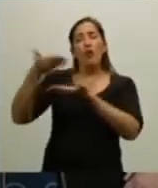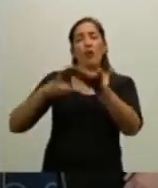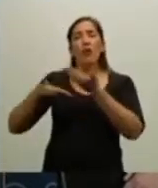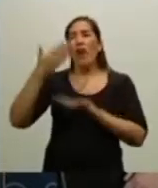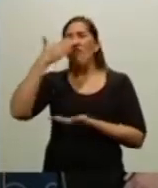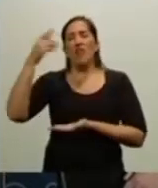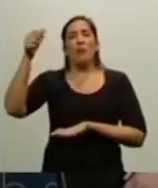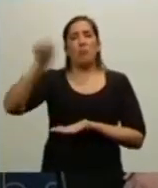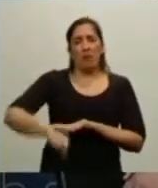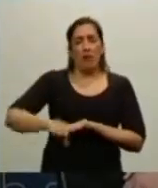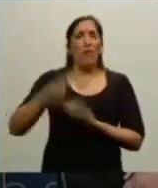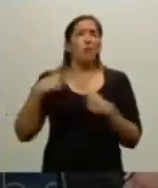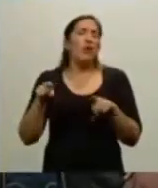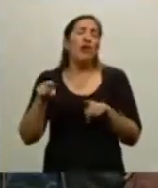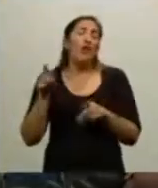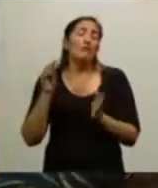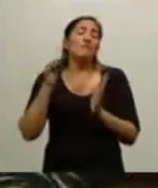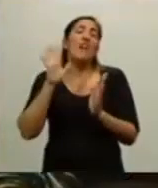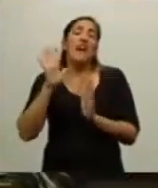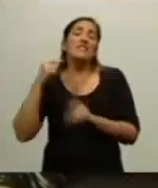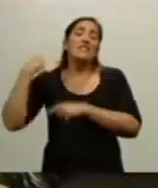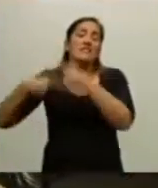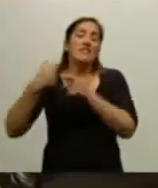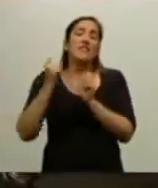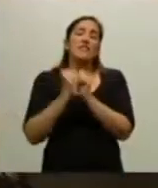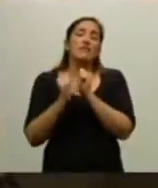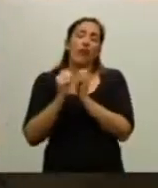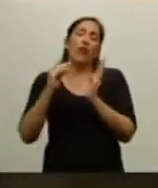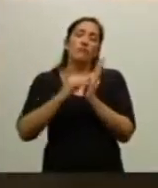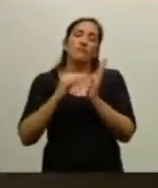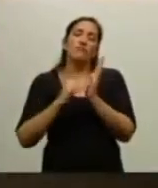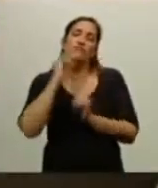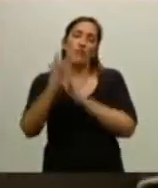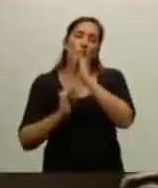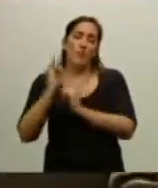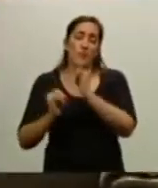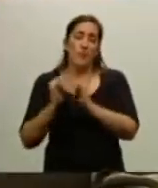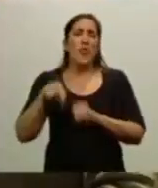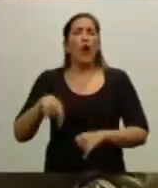eso será parte de la historia. Yo quiero recordar hoy